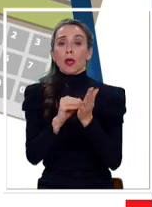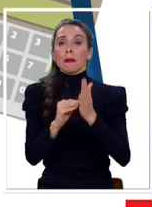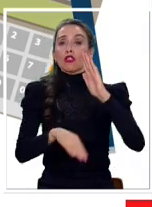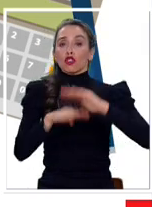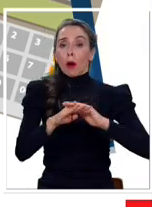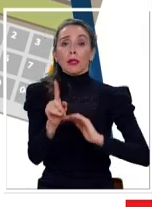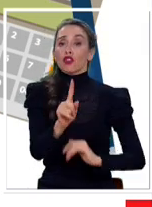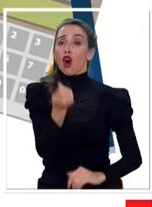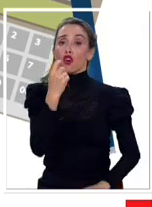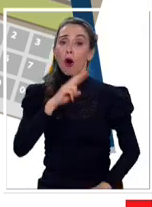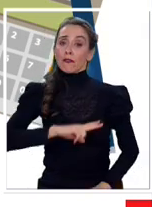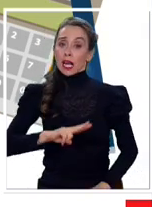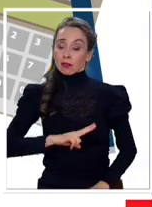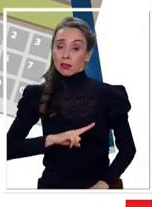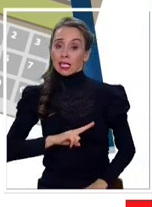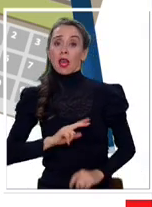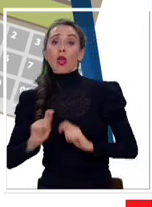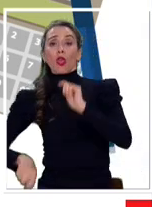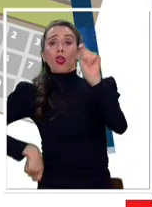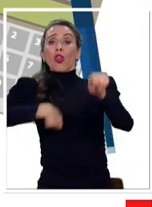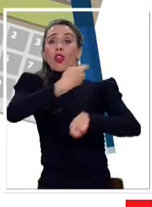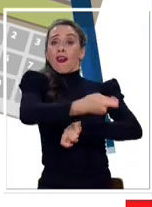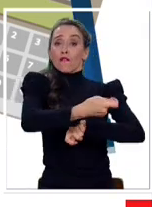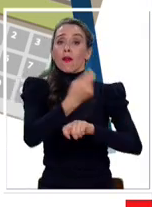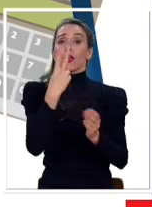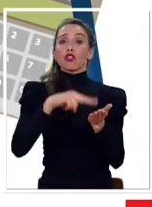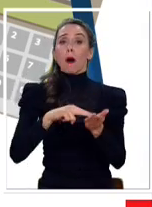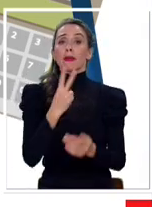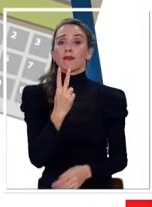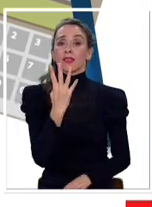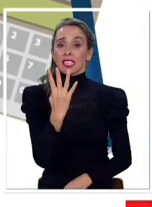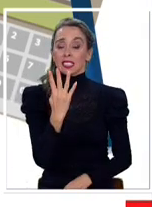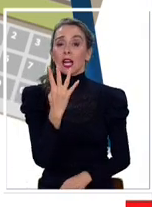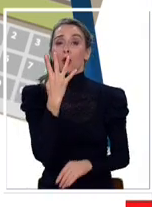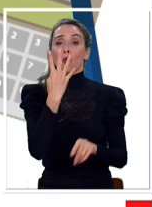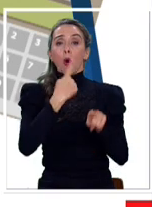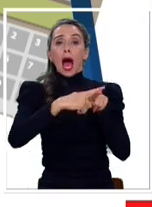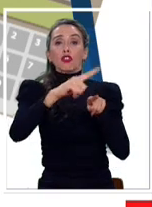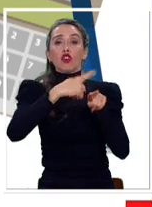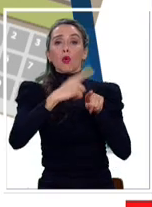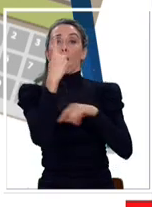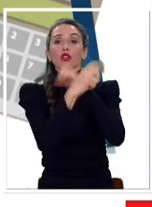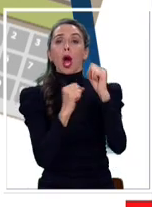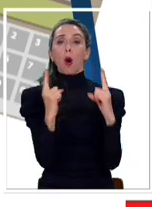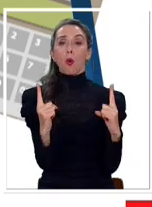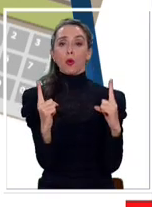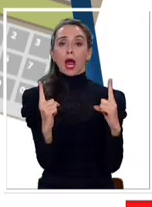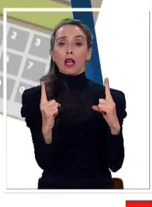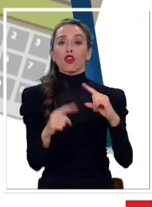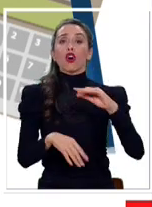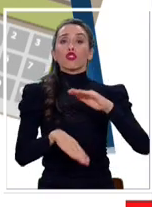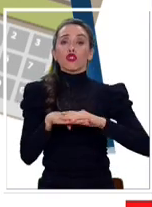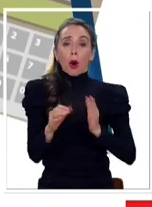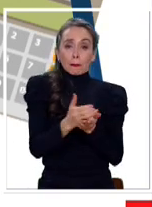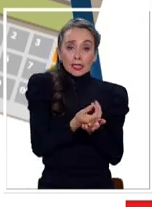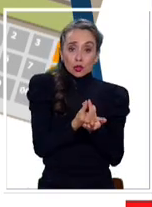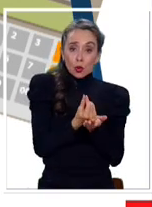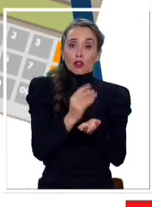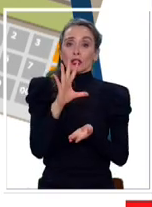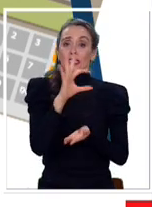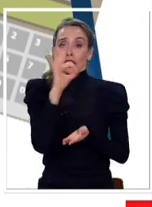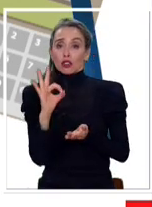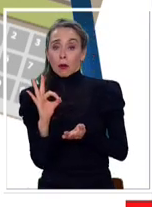Sin intereses, se comienza a pagar en 2023 y en cuatro cuotas anuales que no superarán el 5% de los ingresos